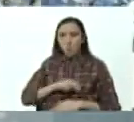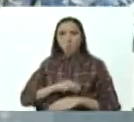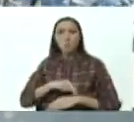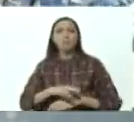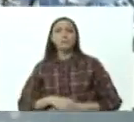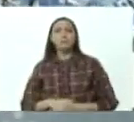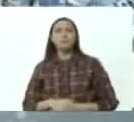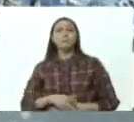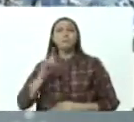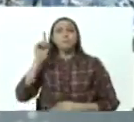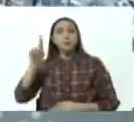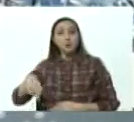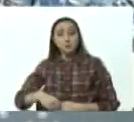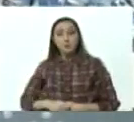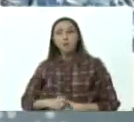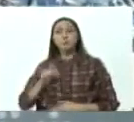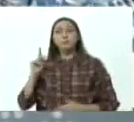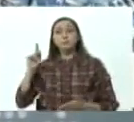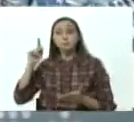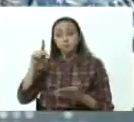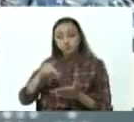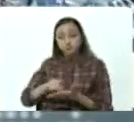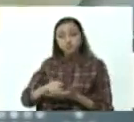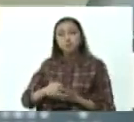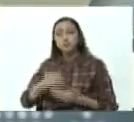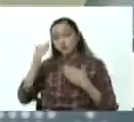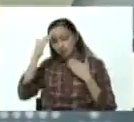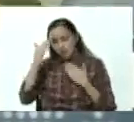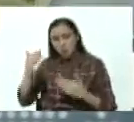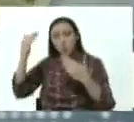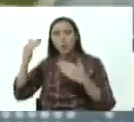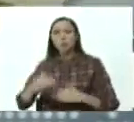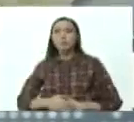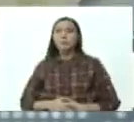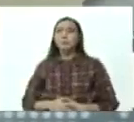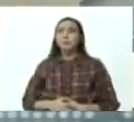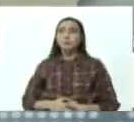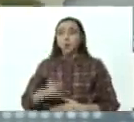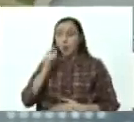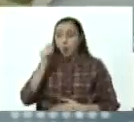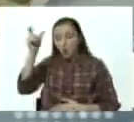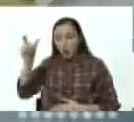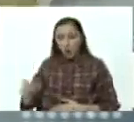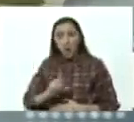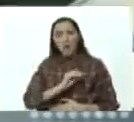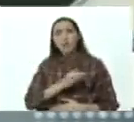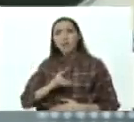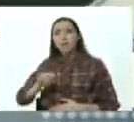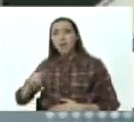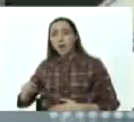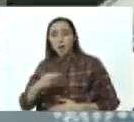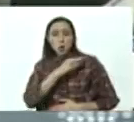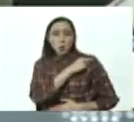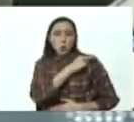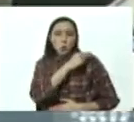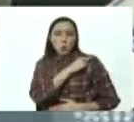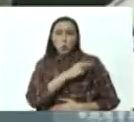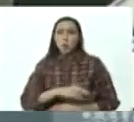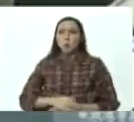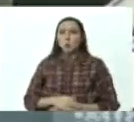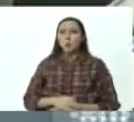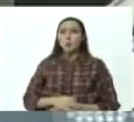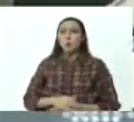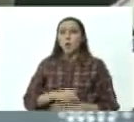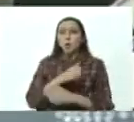Tenemos también con nosotros y nos honra saludarlos al ciudadano Carlos Quintero, rector suplente